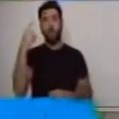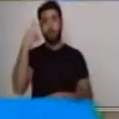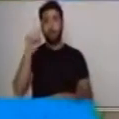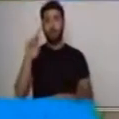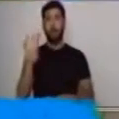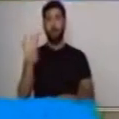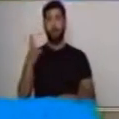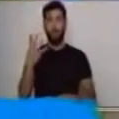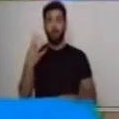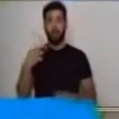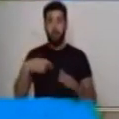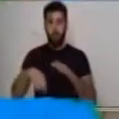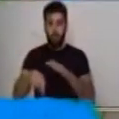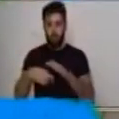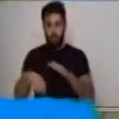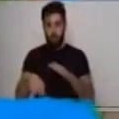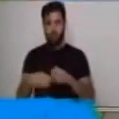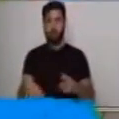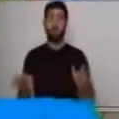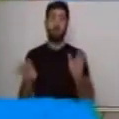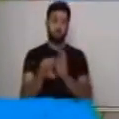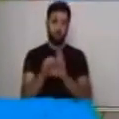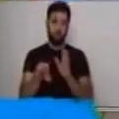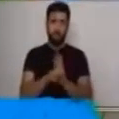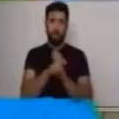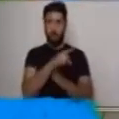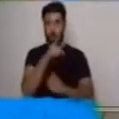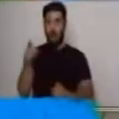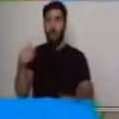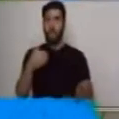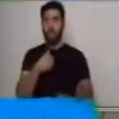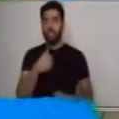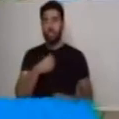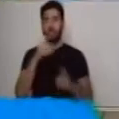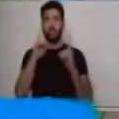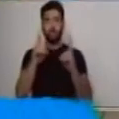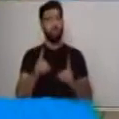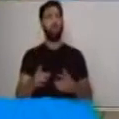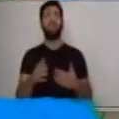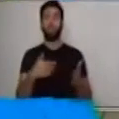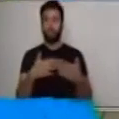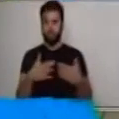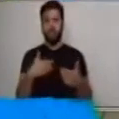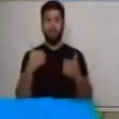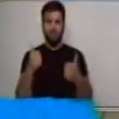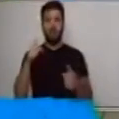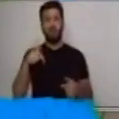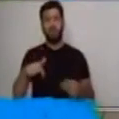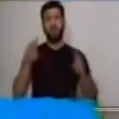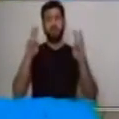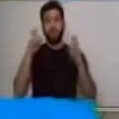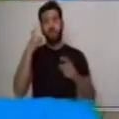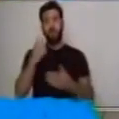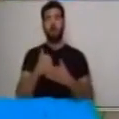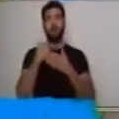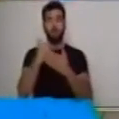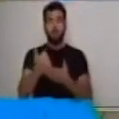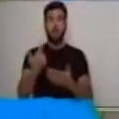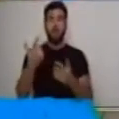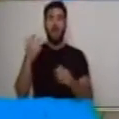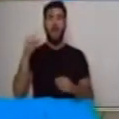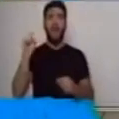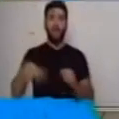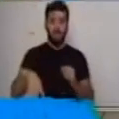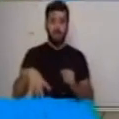Si en casa hay alguna persona con discapacidad, este tema le ayudará a ejercitar habilidades y